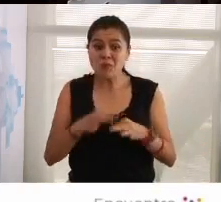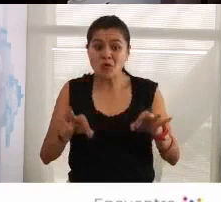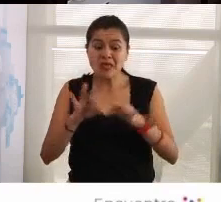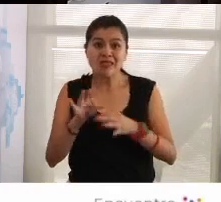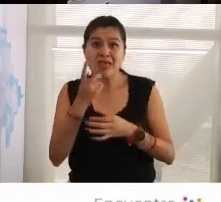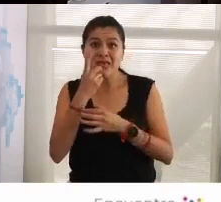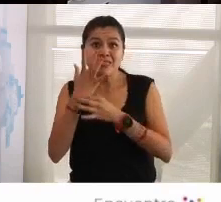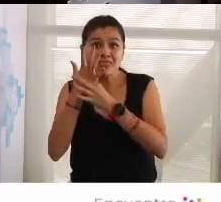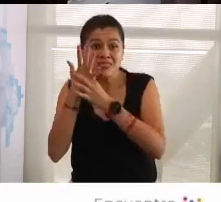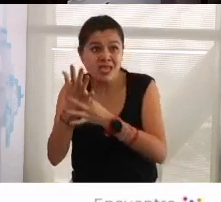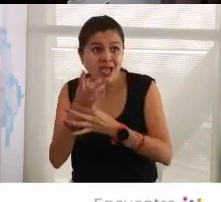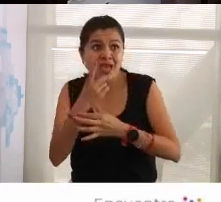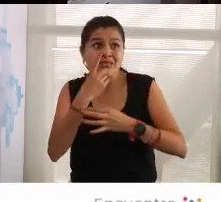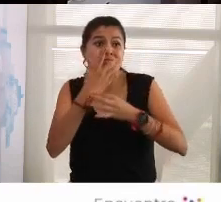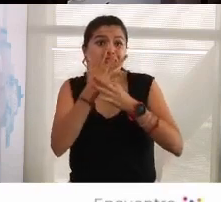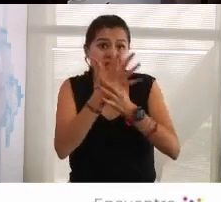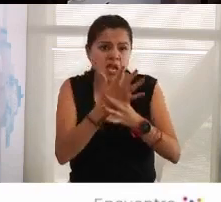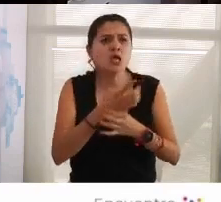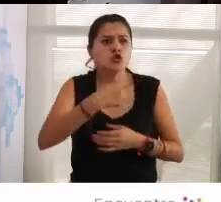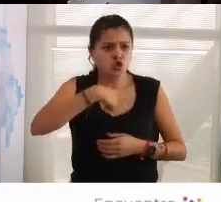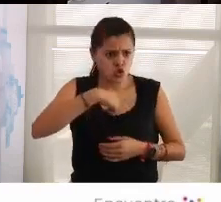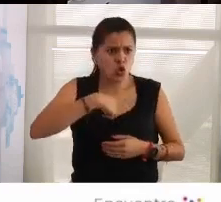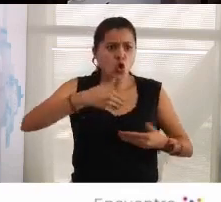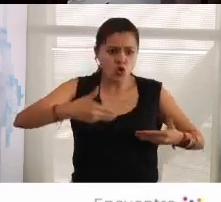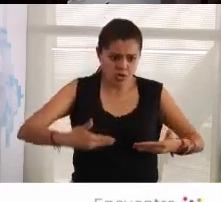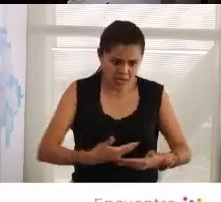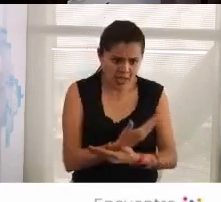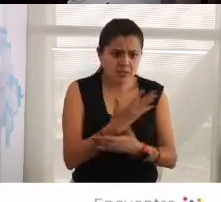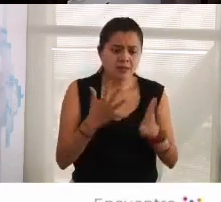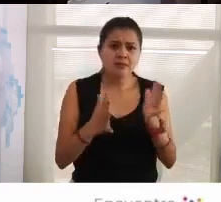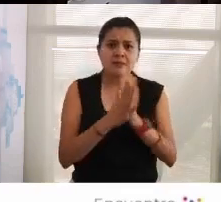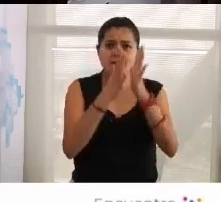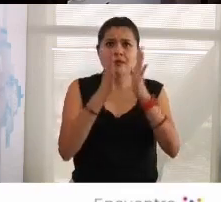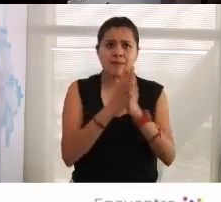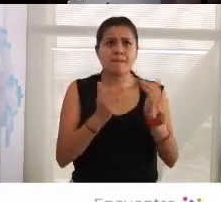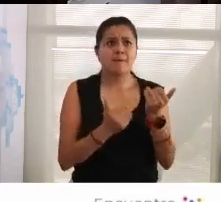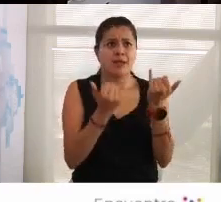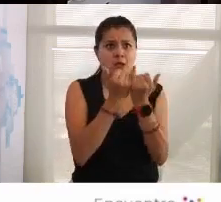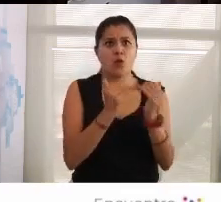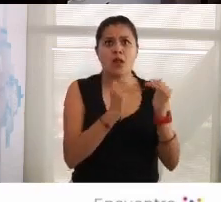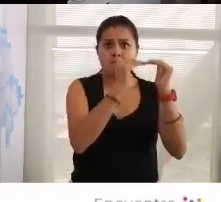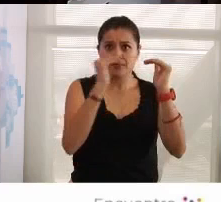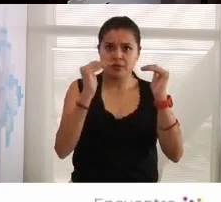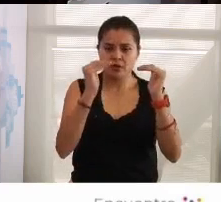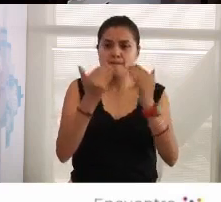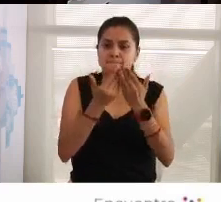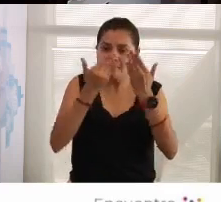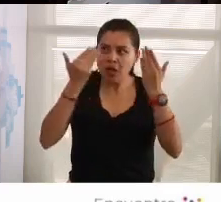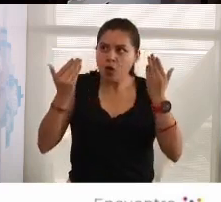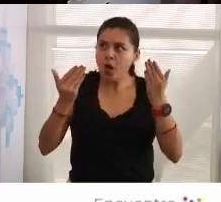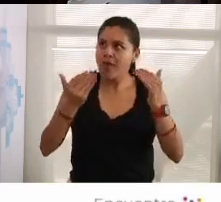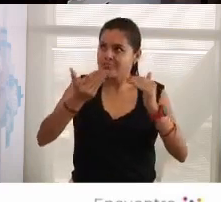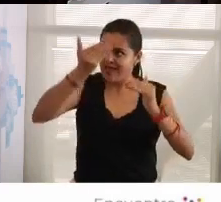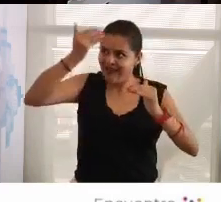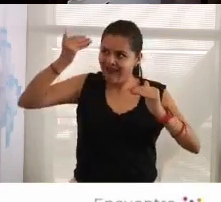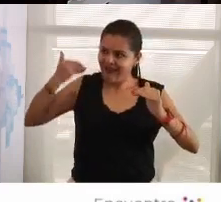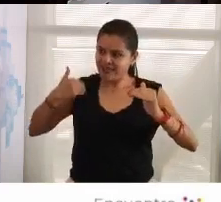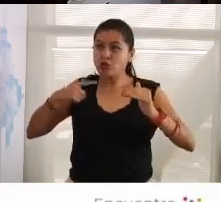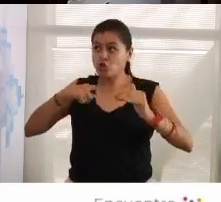la generación que nació en democracia, pero que soy hija de los que fueron víctimas de la dictadura antes de la democracia, ¿no?